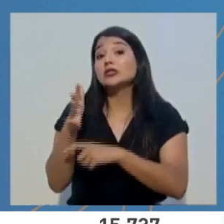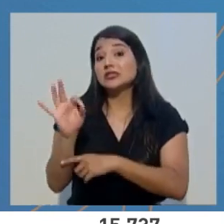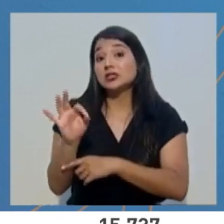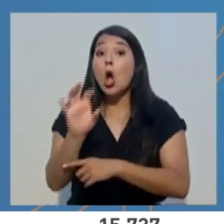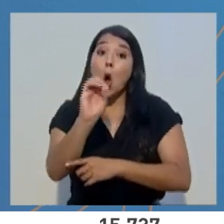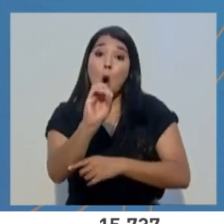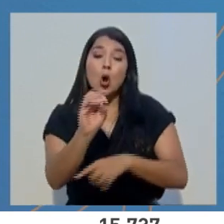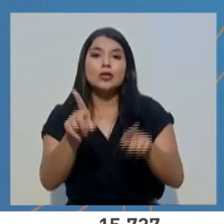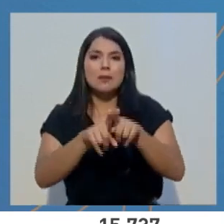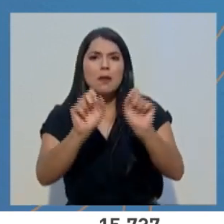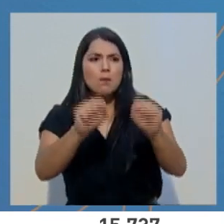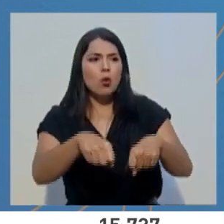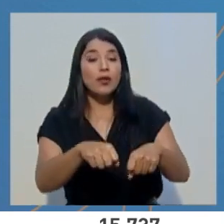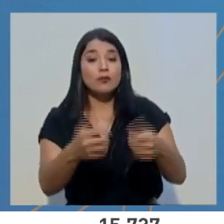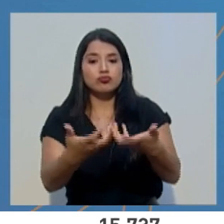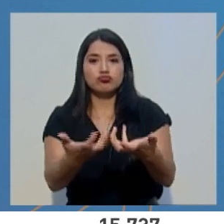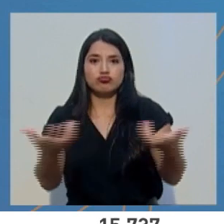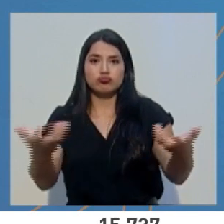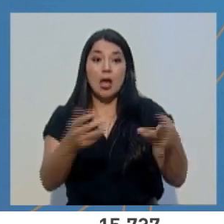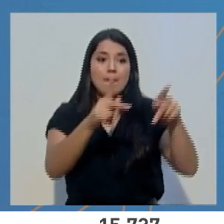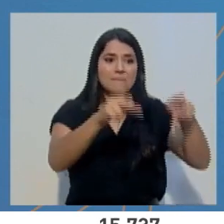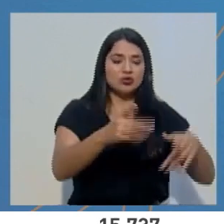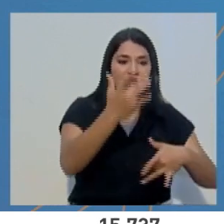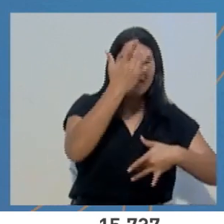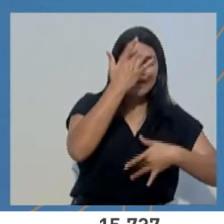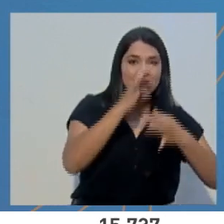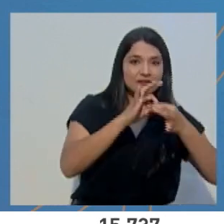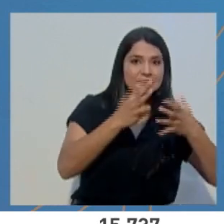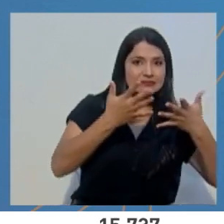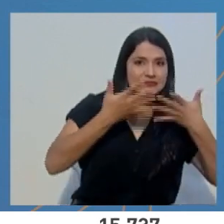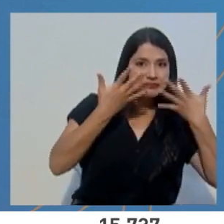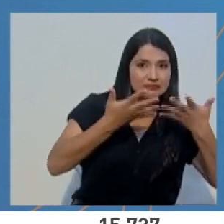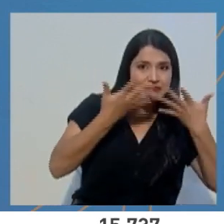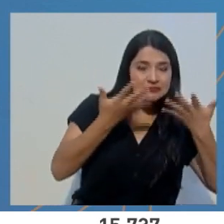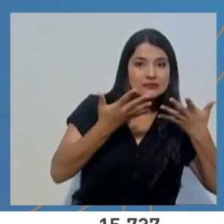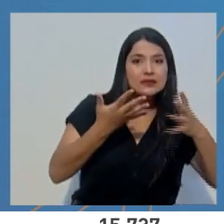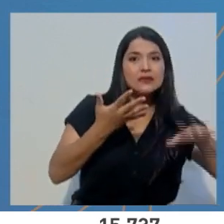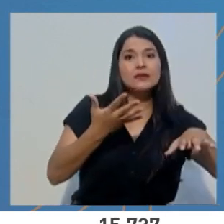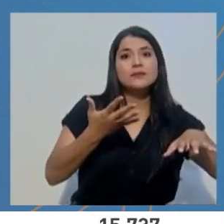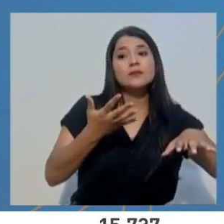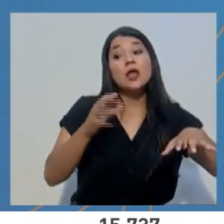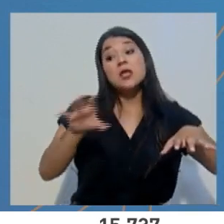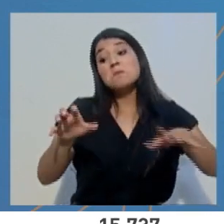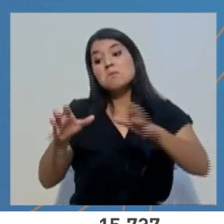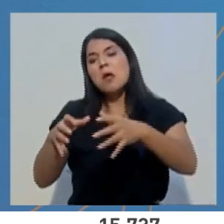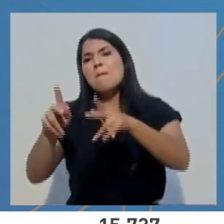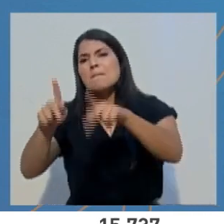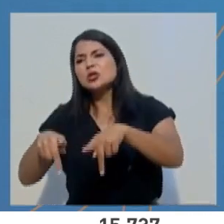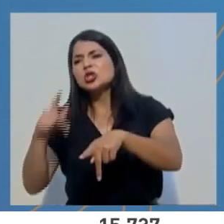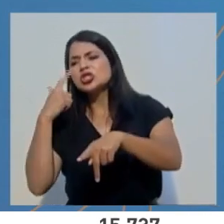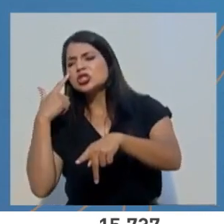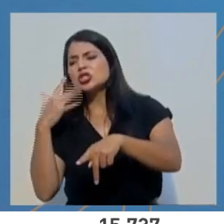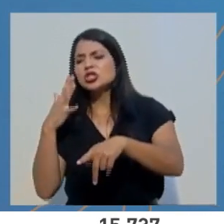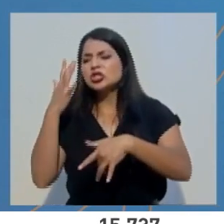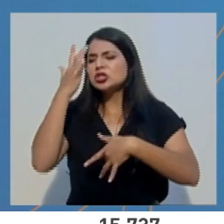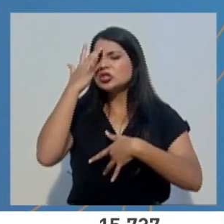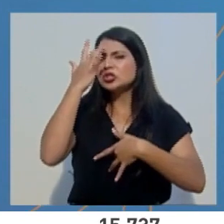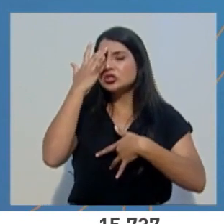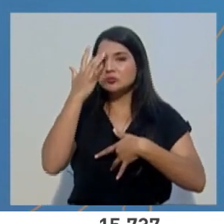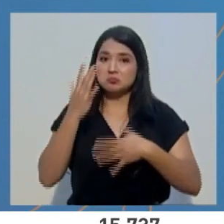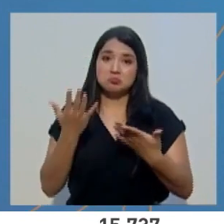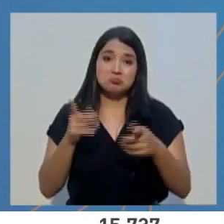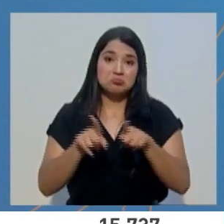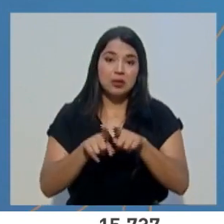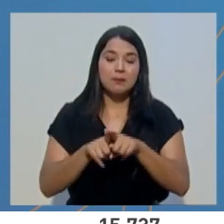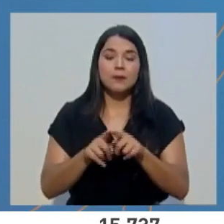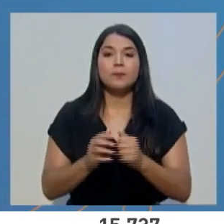clasificar pacientes respiratorios y ejecutar observación de pacientes sospechosos. En